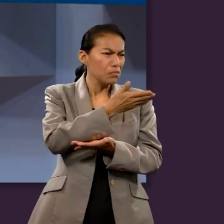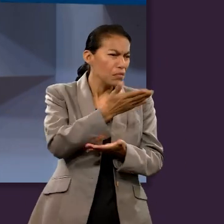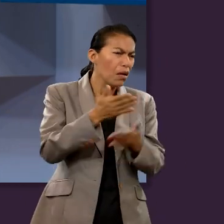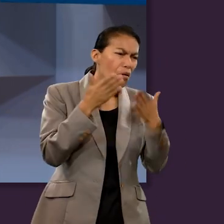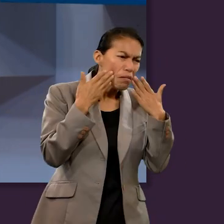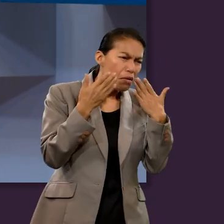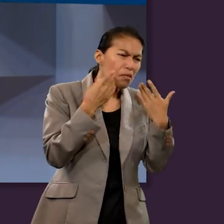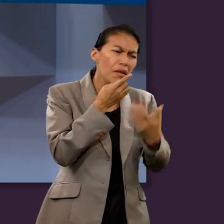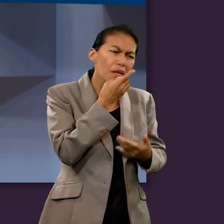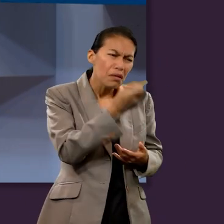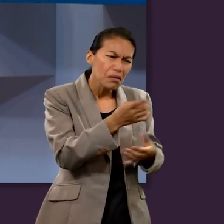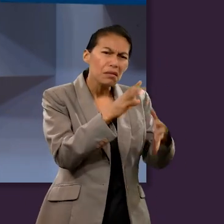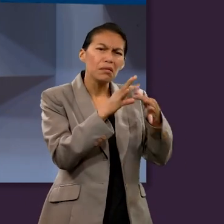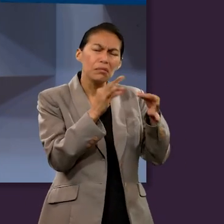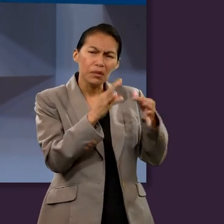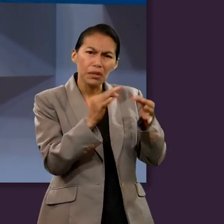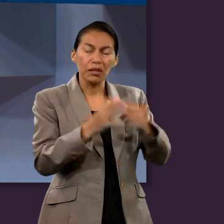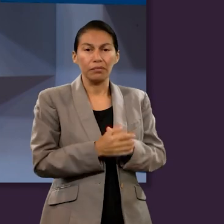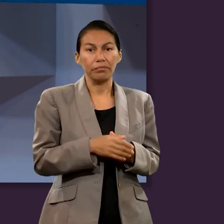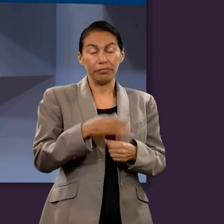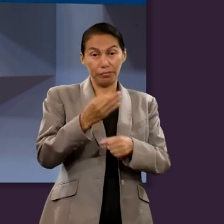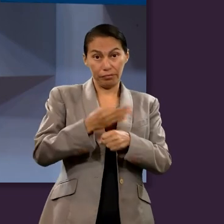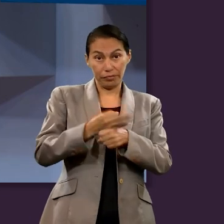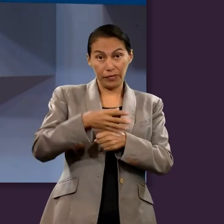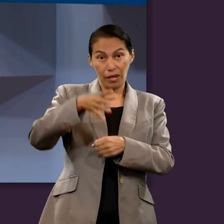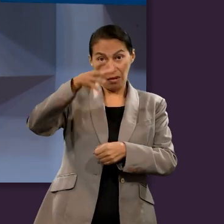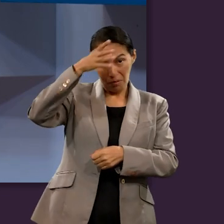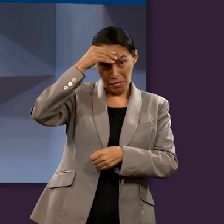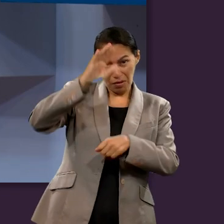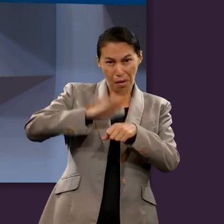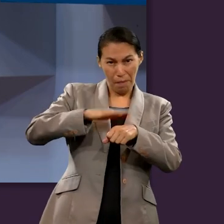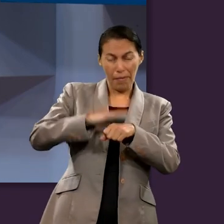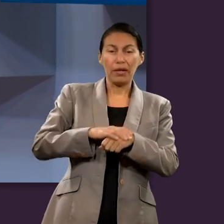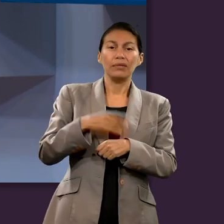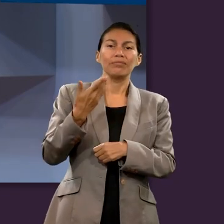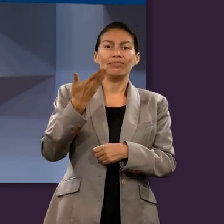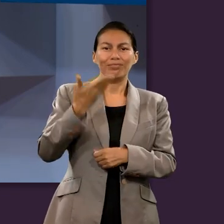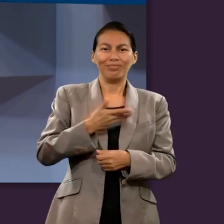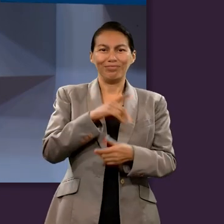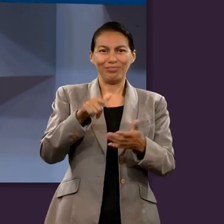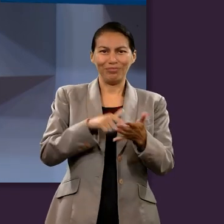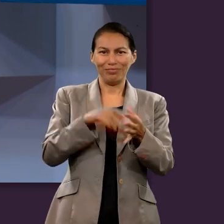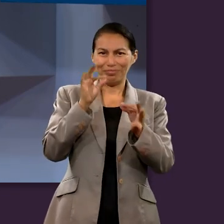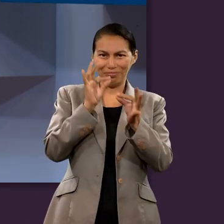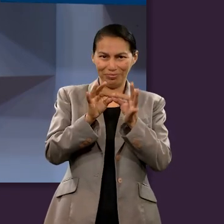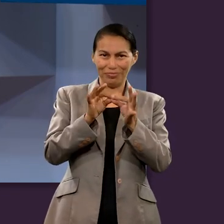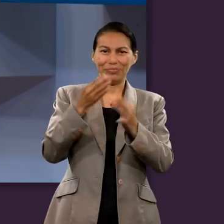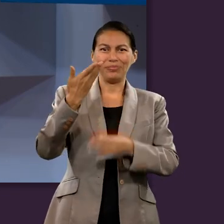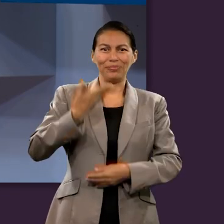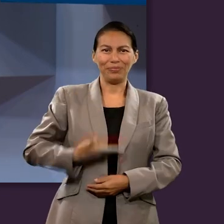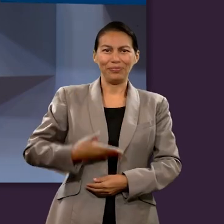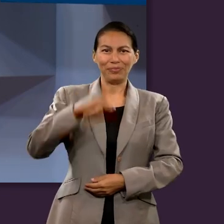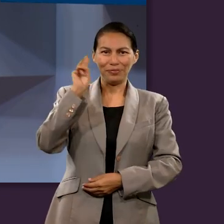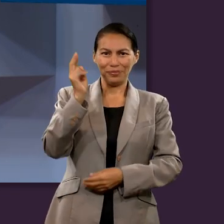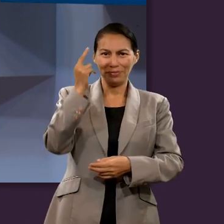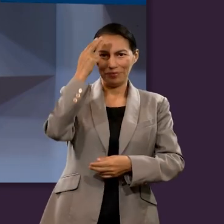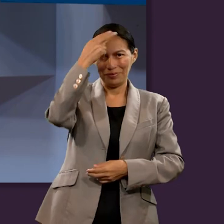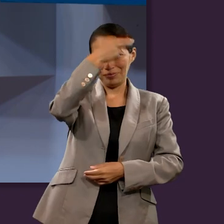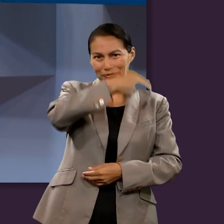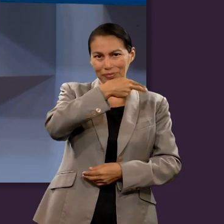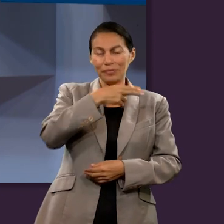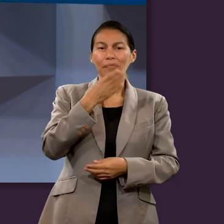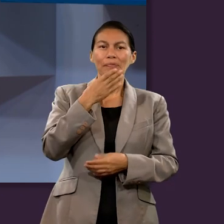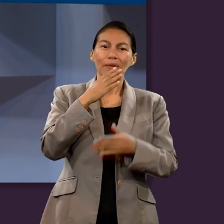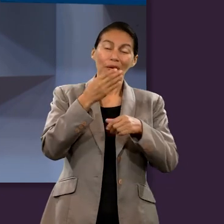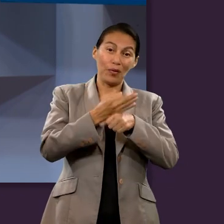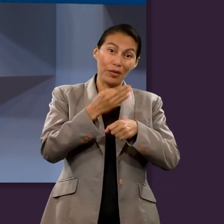y a responderles con amabilidad. Y para aprender más sobre esto, tú estás en el lugar correcto. Yo soy Noemí y te quiero dar la